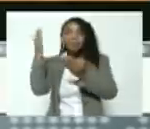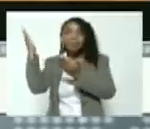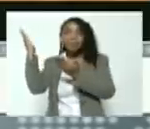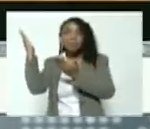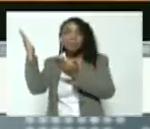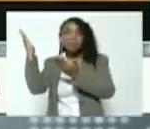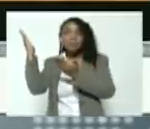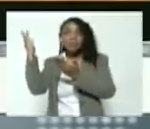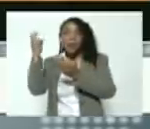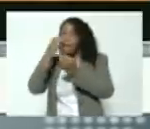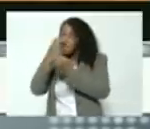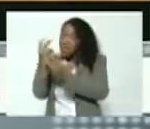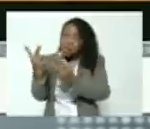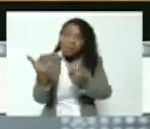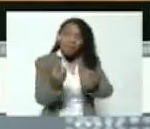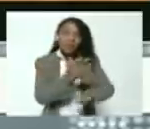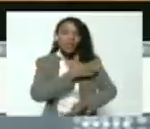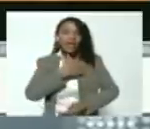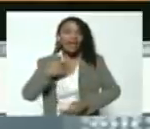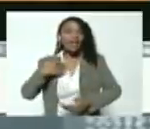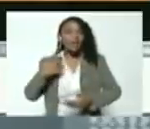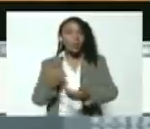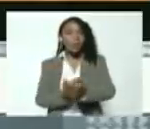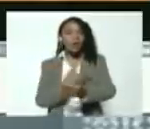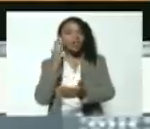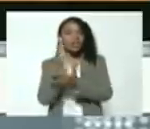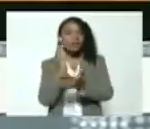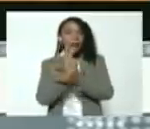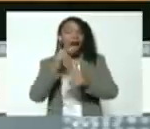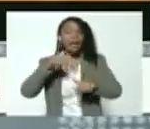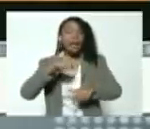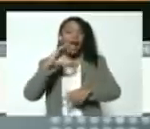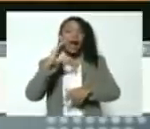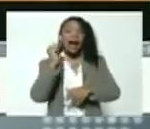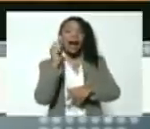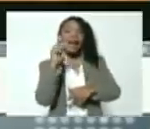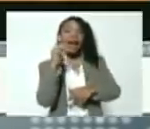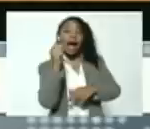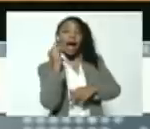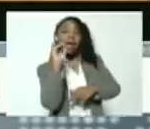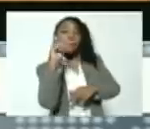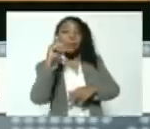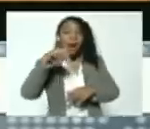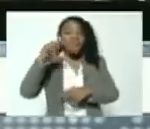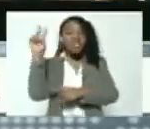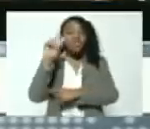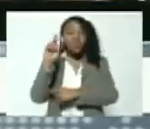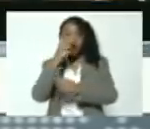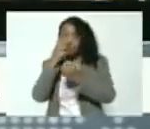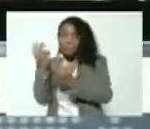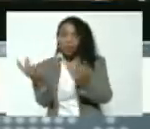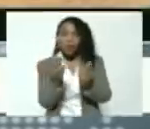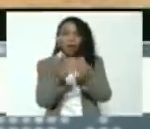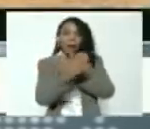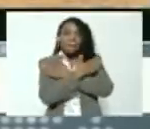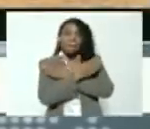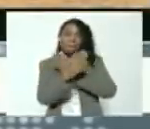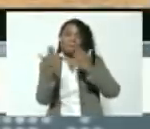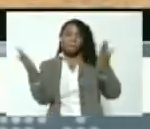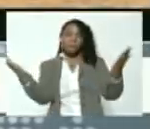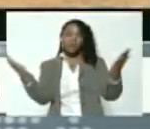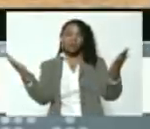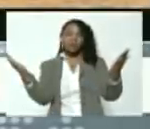Bienvenido siempre, querido hermano, a Venezuela, a Canaima. Venezuela te recibe con los brazos abiertos.